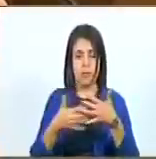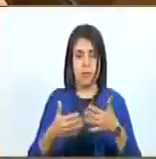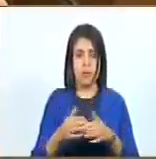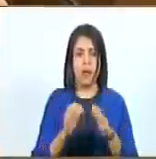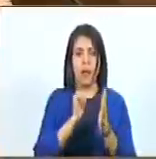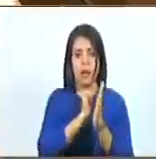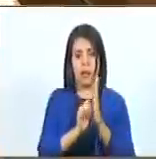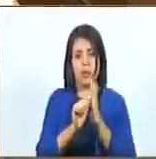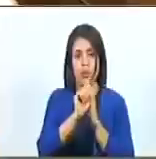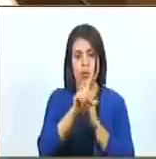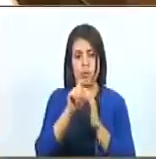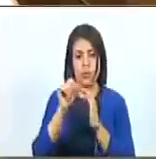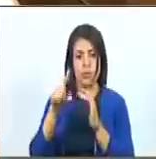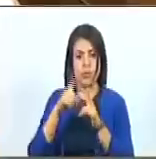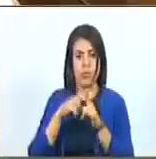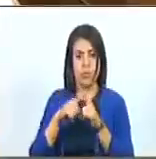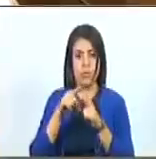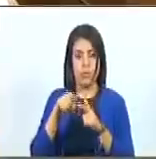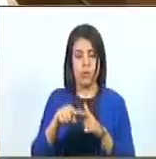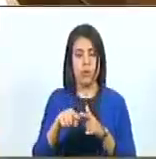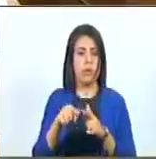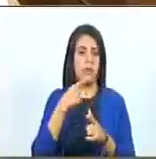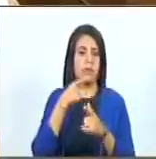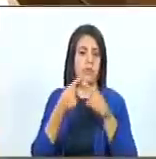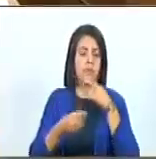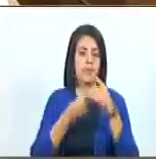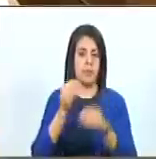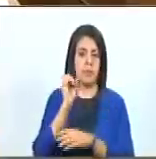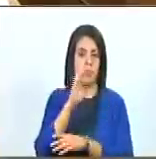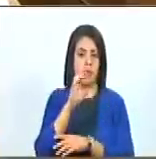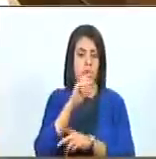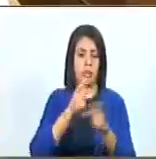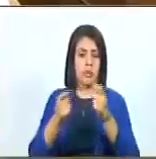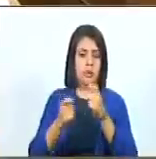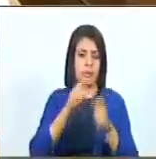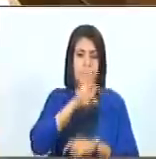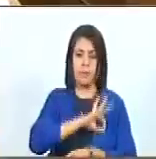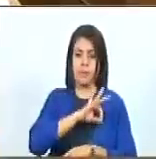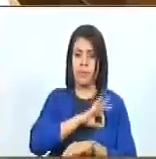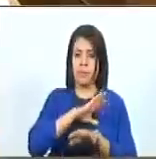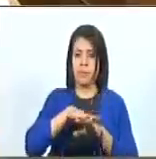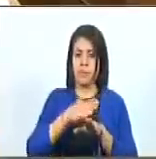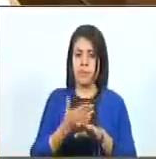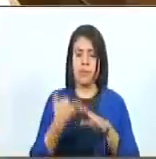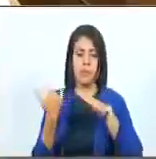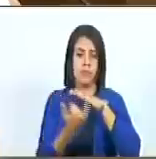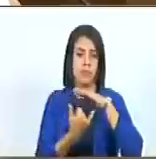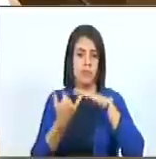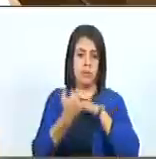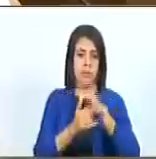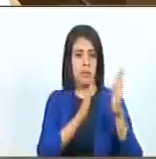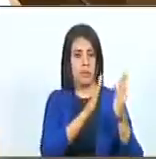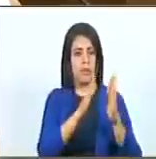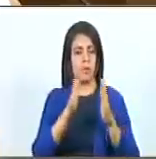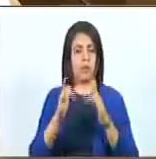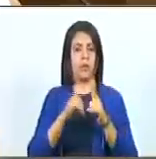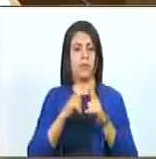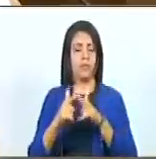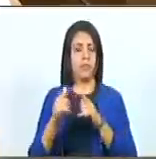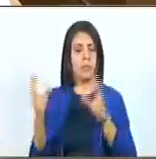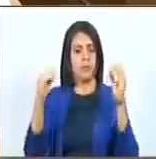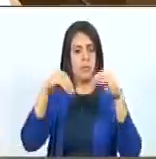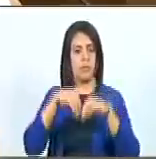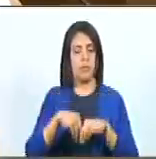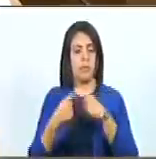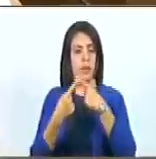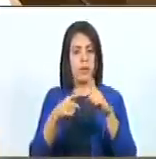siguiente manera. Artículo 11. Se crea el Consejo de Contraloría Social como instancia de coordinación y articulación